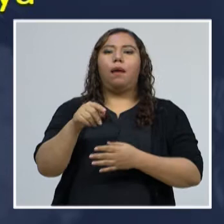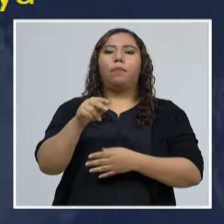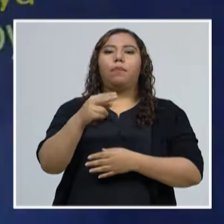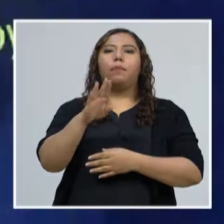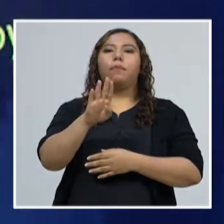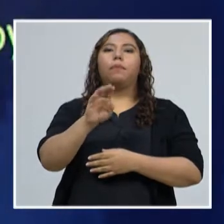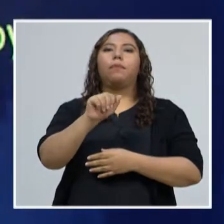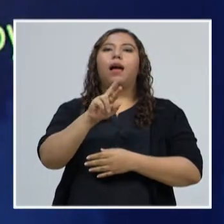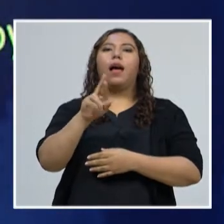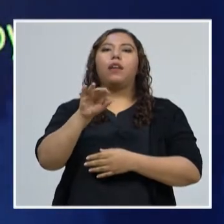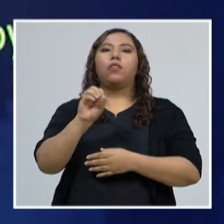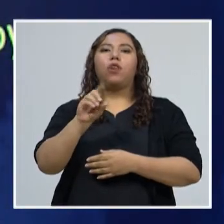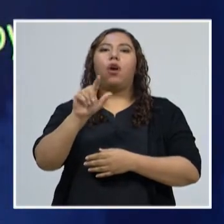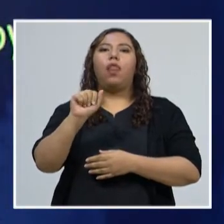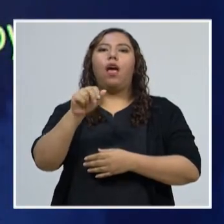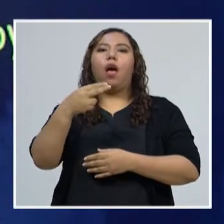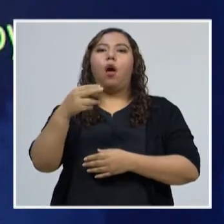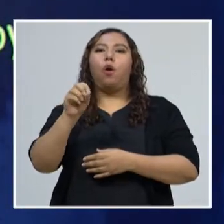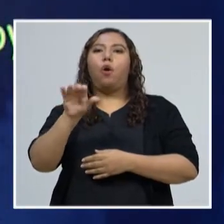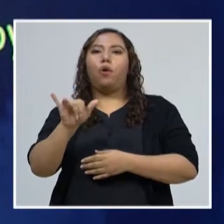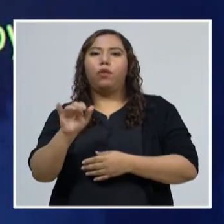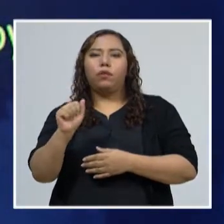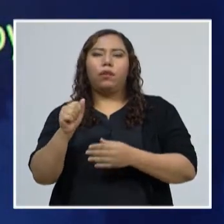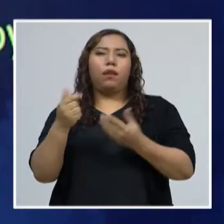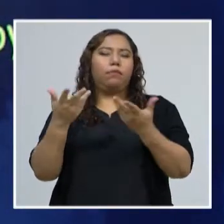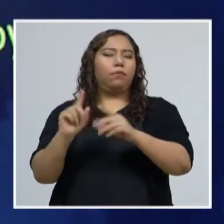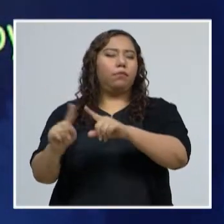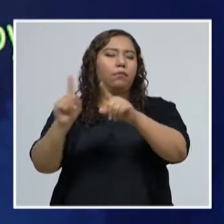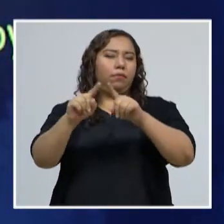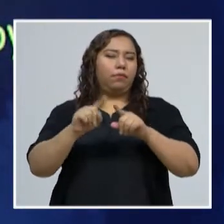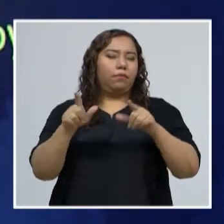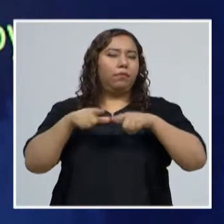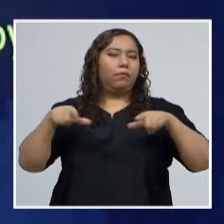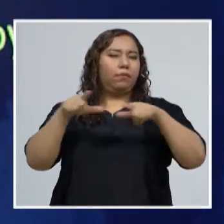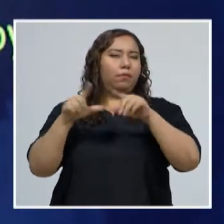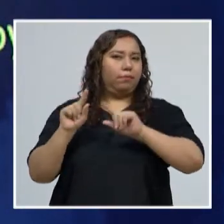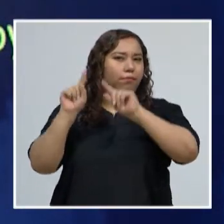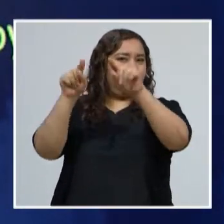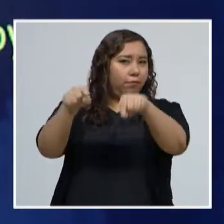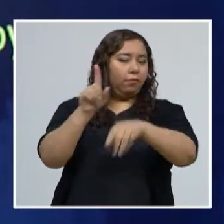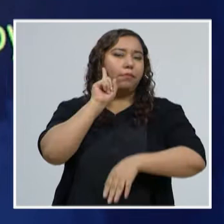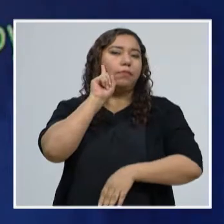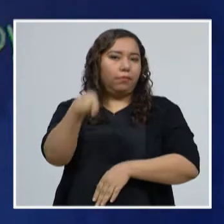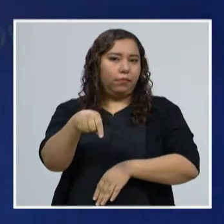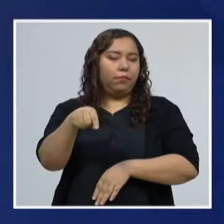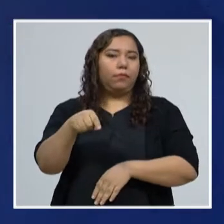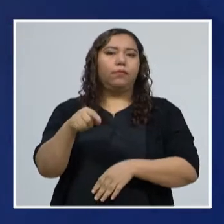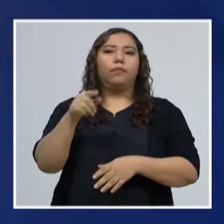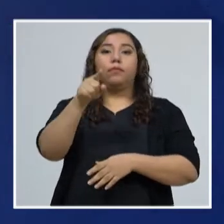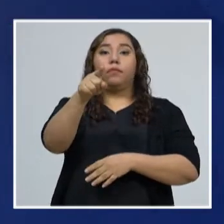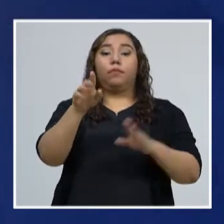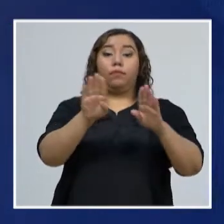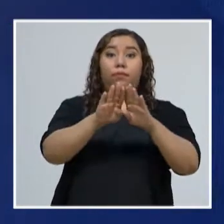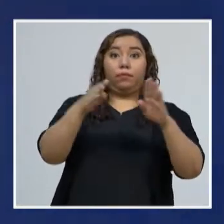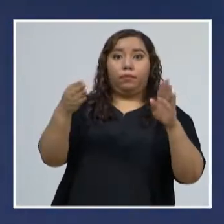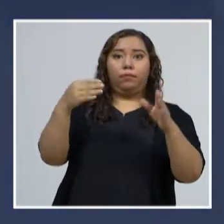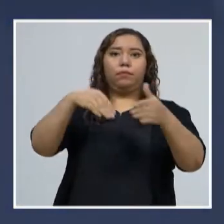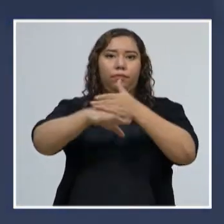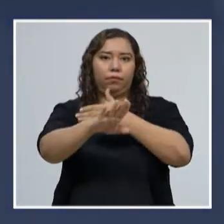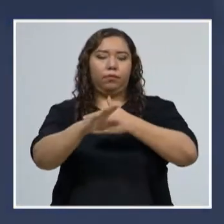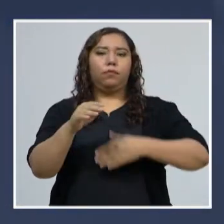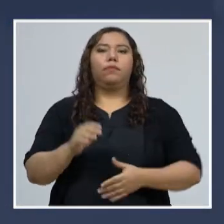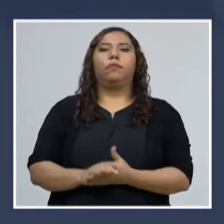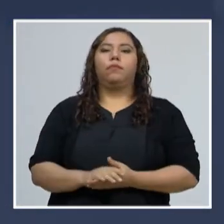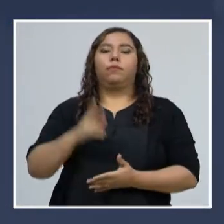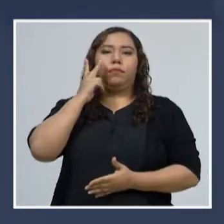12 de septiembre, en el Distrito Central, abra las puertas a las brigadas contra el COVID. Y vamos a ver este día, la